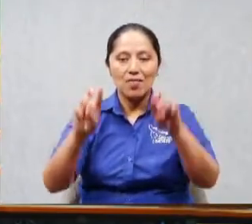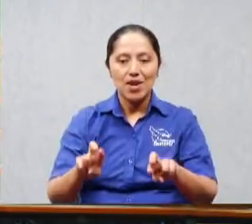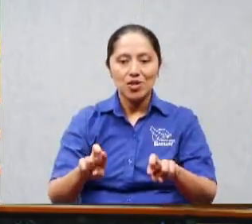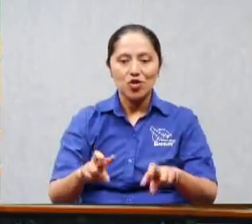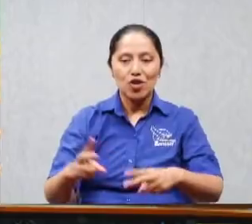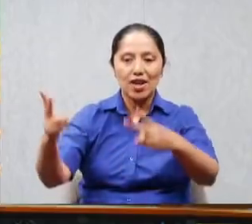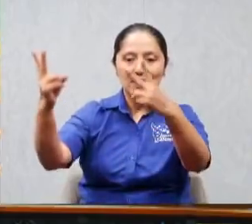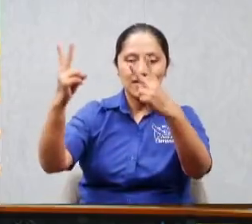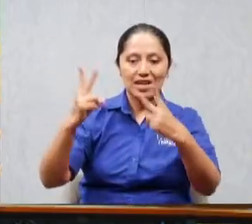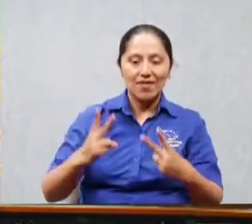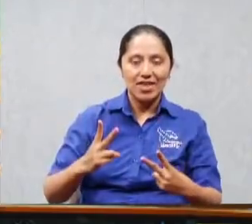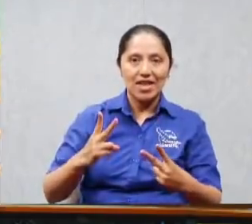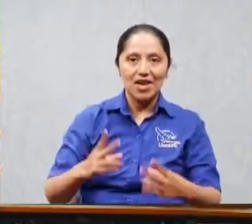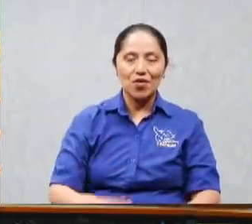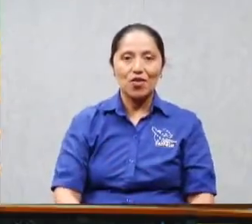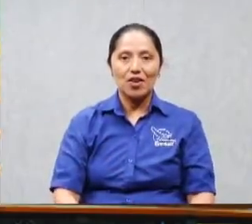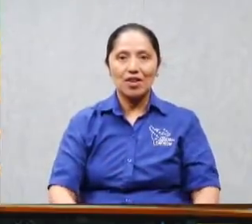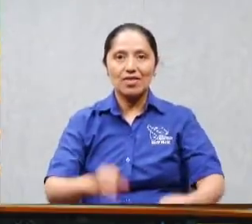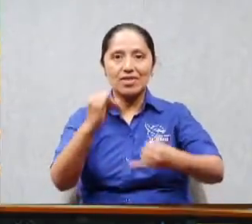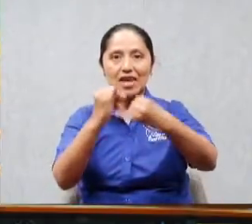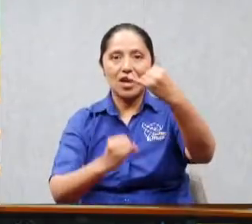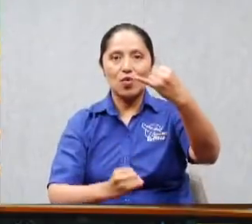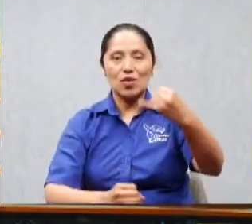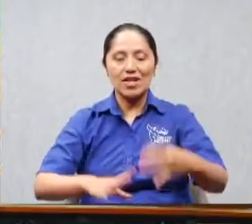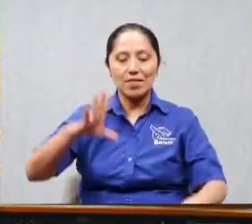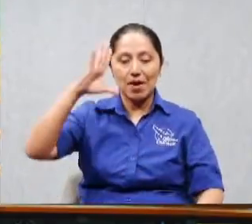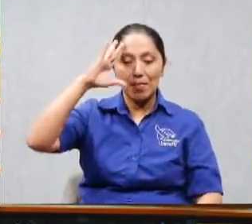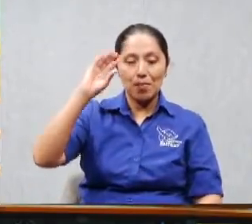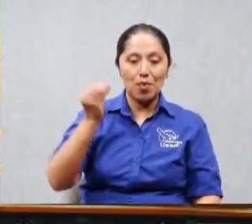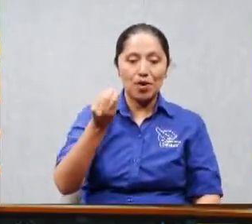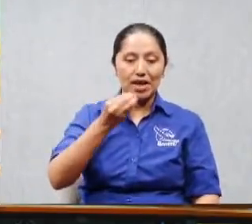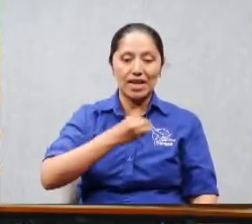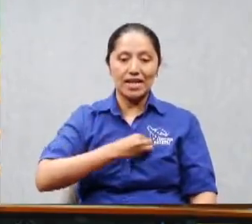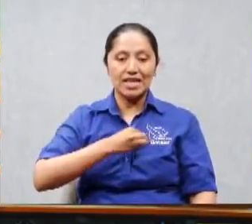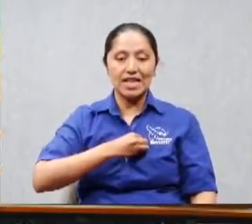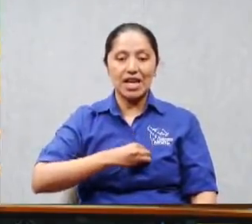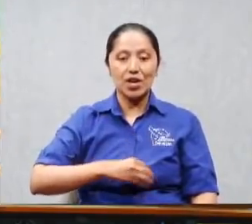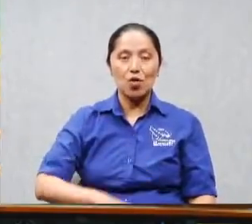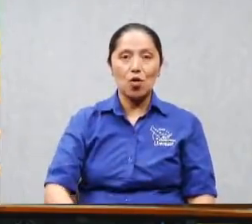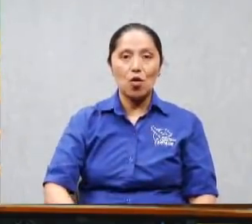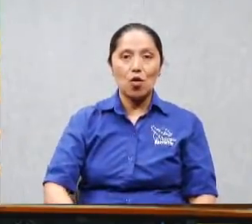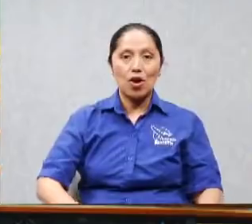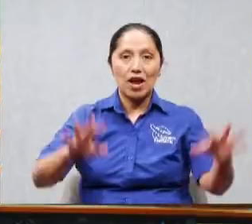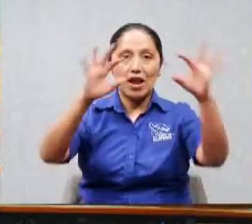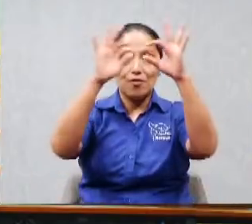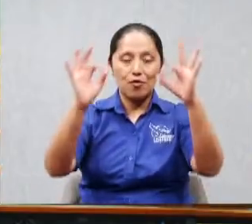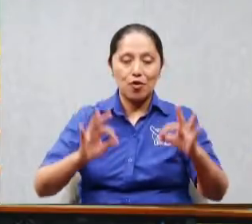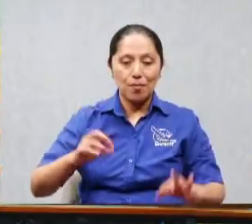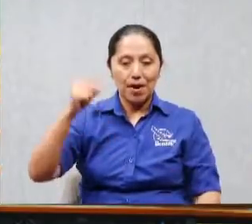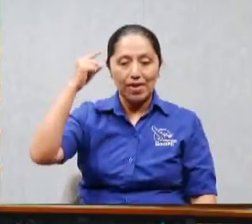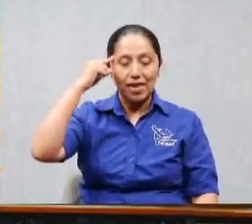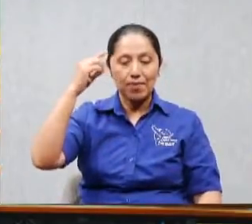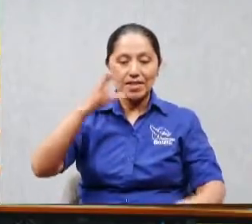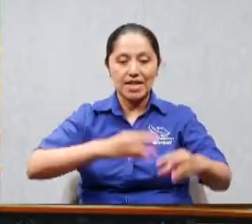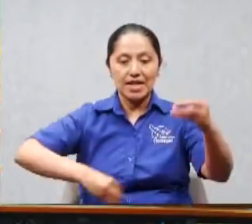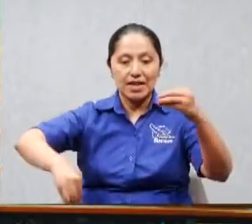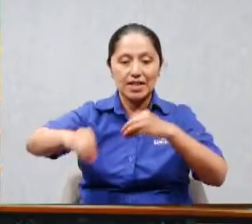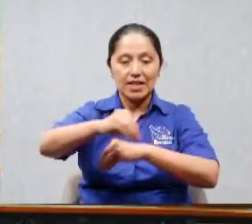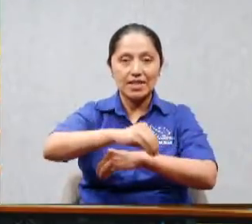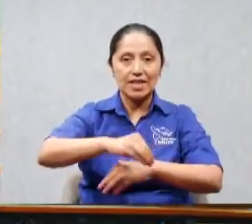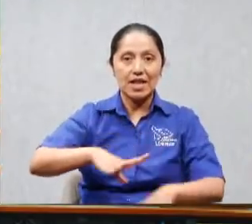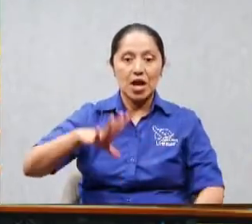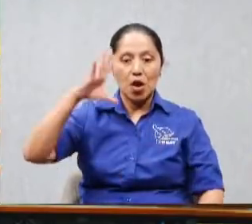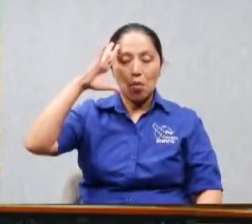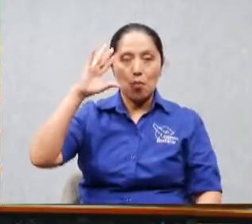porque les quiero cambiar su mente y les quiero enseñar que no es del que corre ni el que